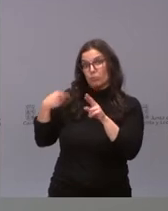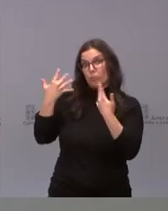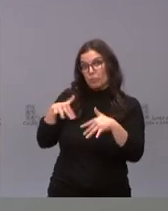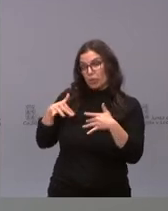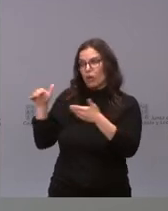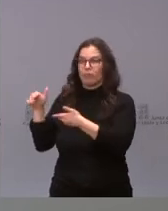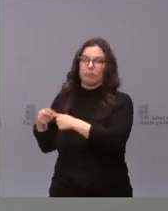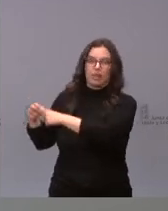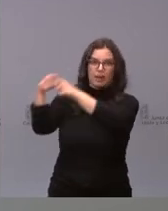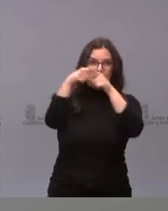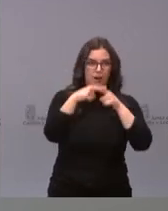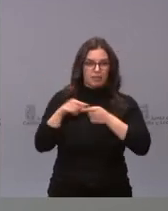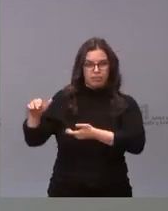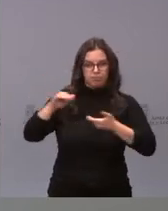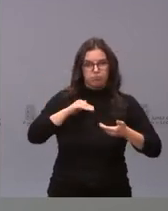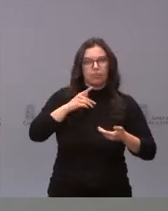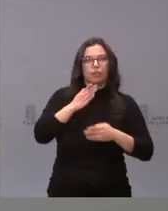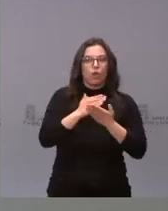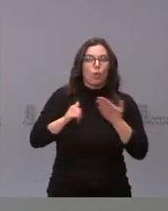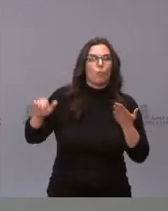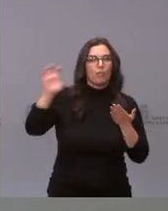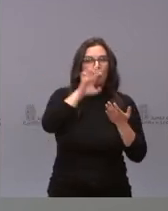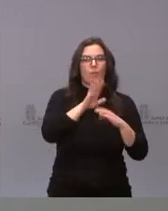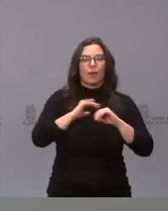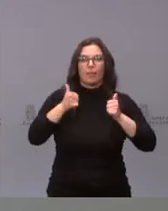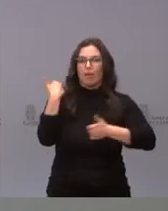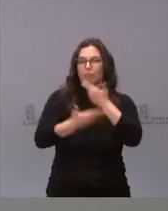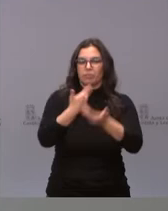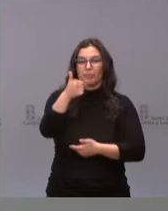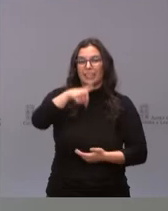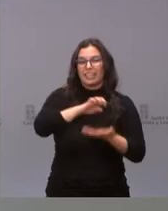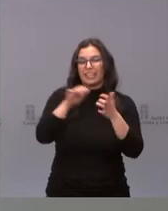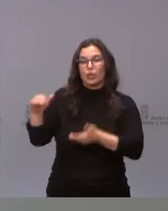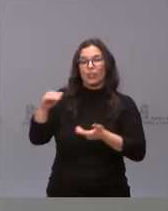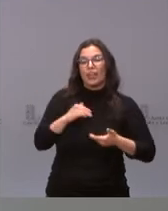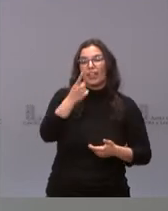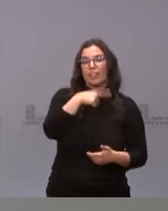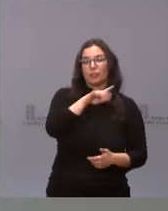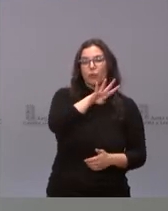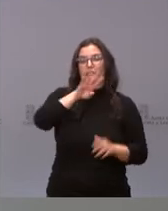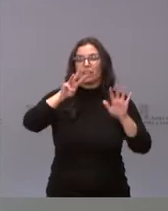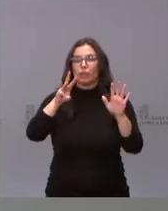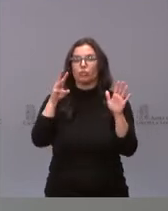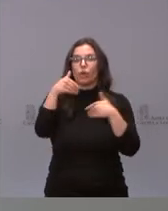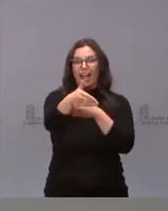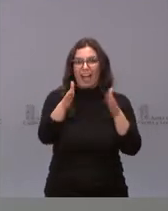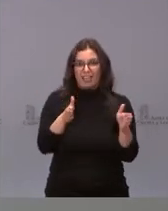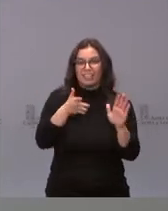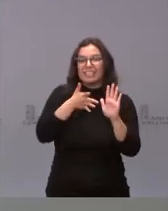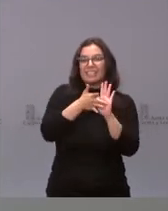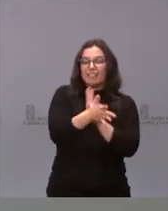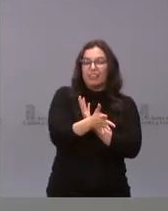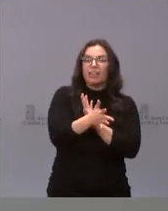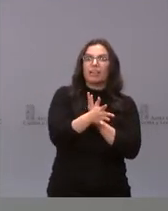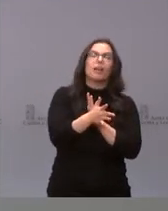para aplicarlas lo antes posible. A Castilla y León nos van a llegar 148 cajas, es decir, lo que